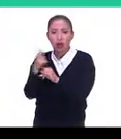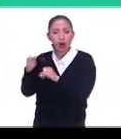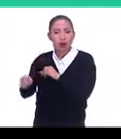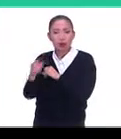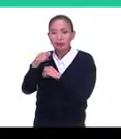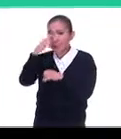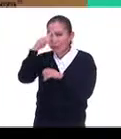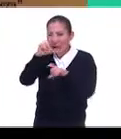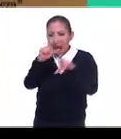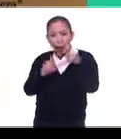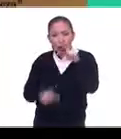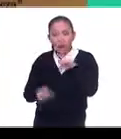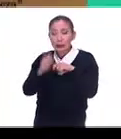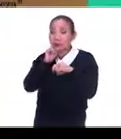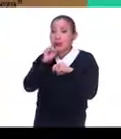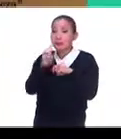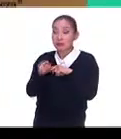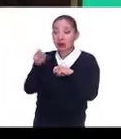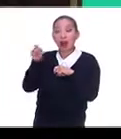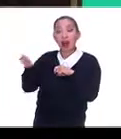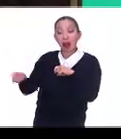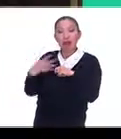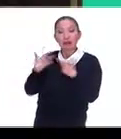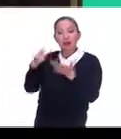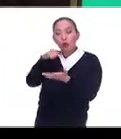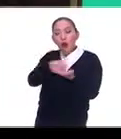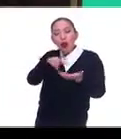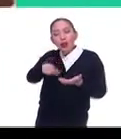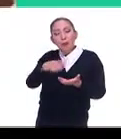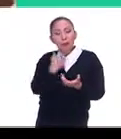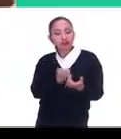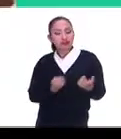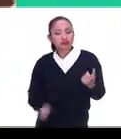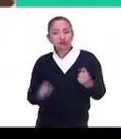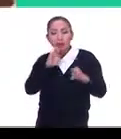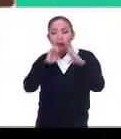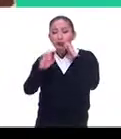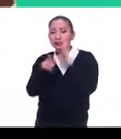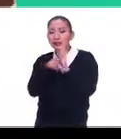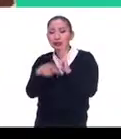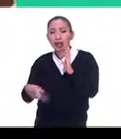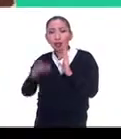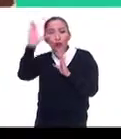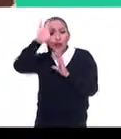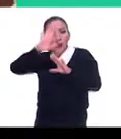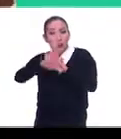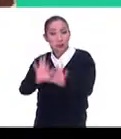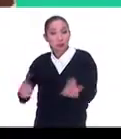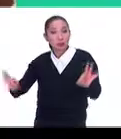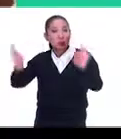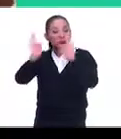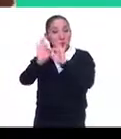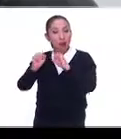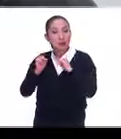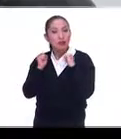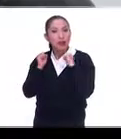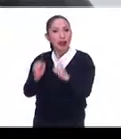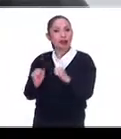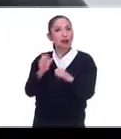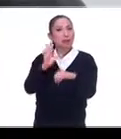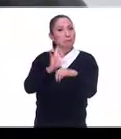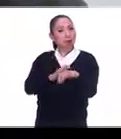nacionales y no se diga en lo local como una de las periodistas culturales más robustas, más fuertes, más